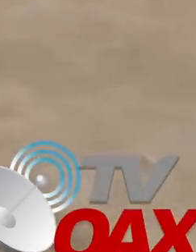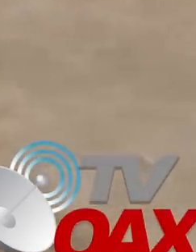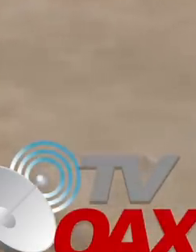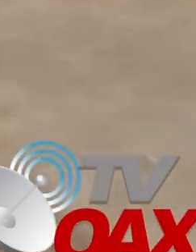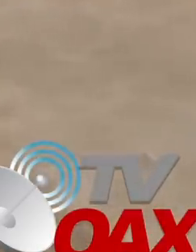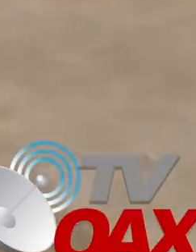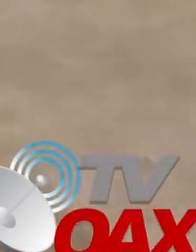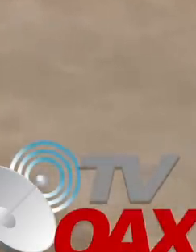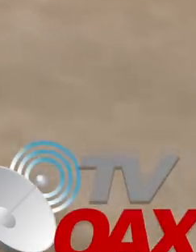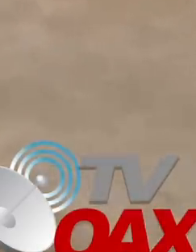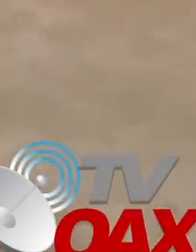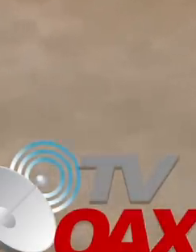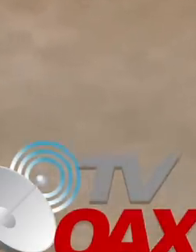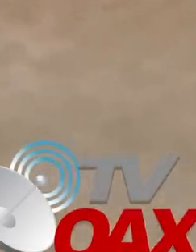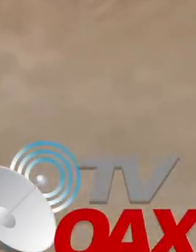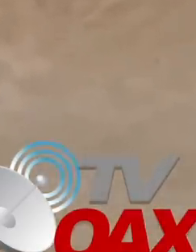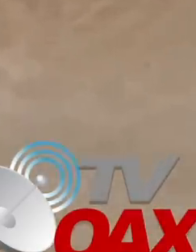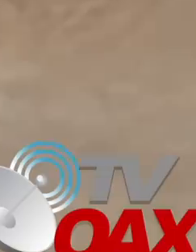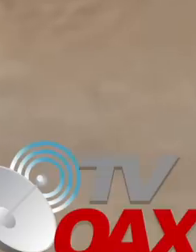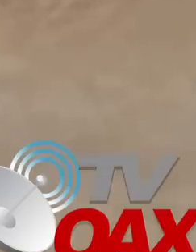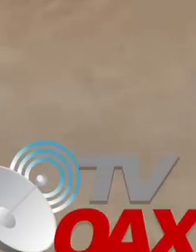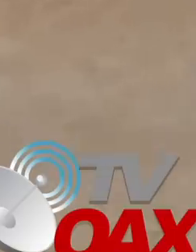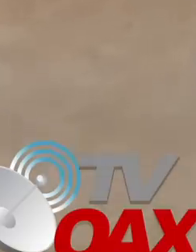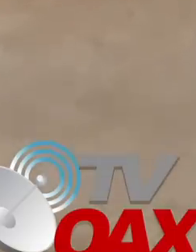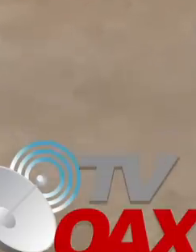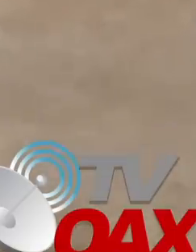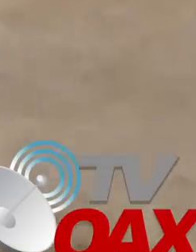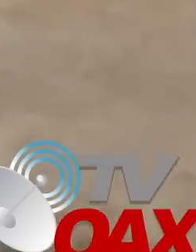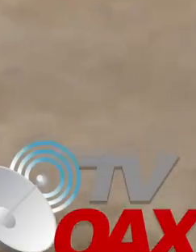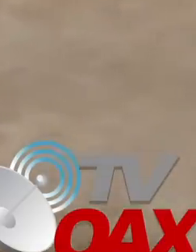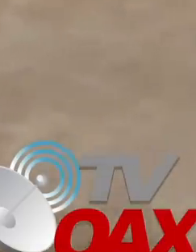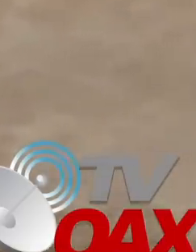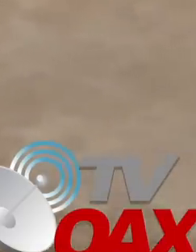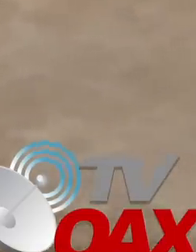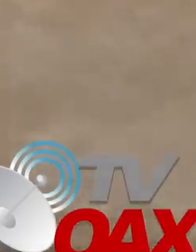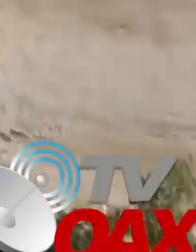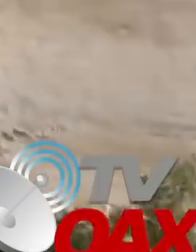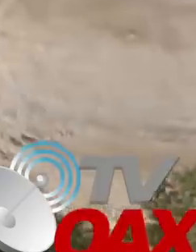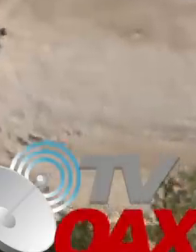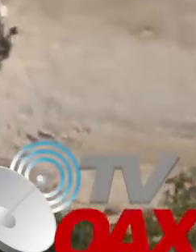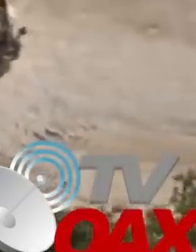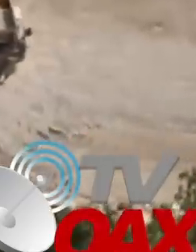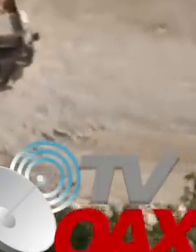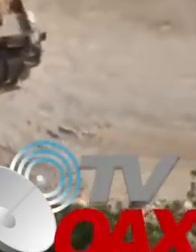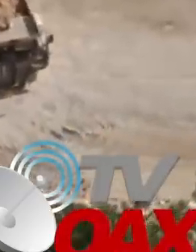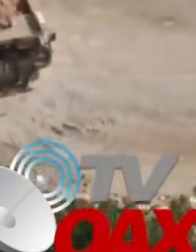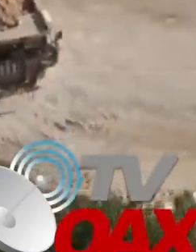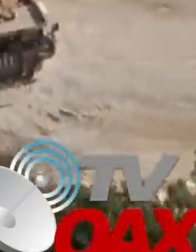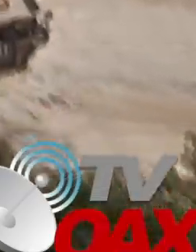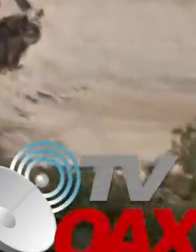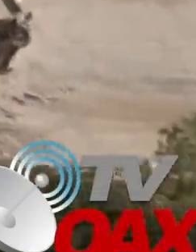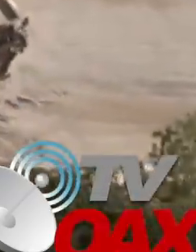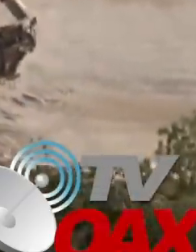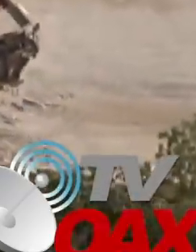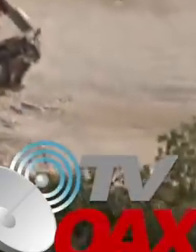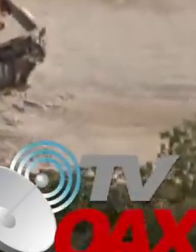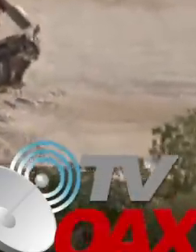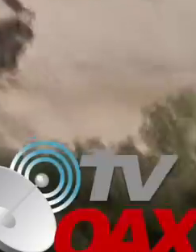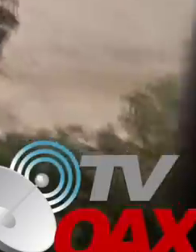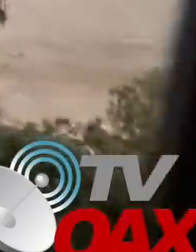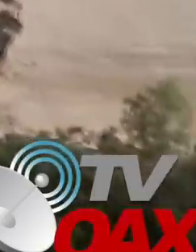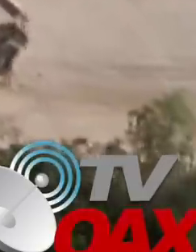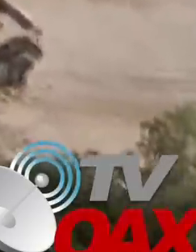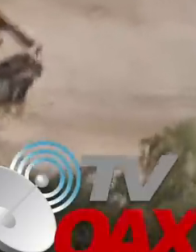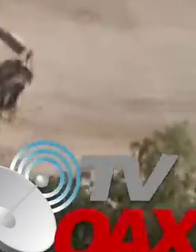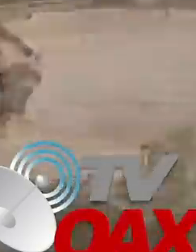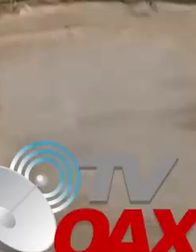Andrés Manuel López Obrador, afirmó que su gobierno procedería legalmente contra la empresa Calica por